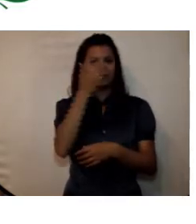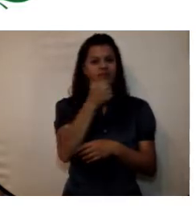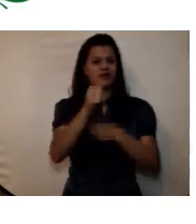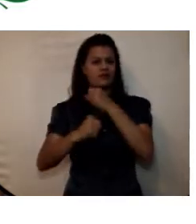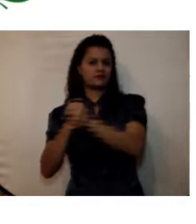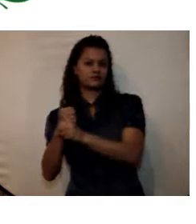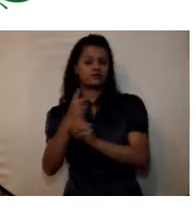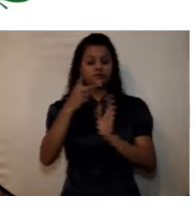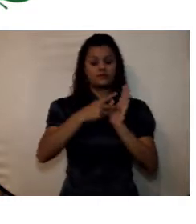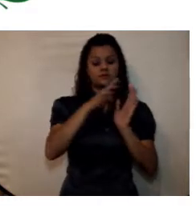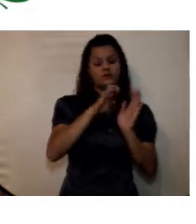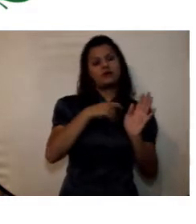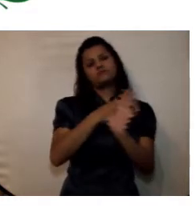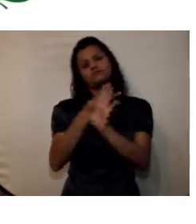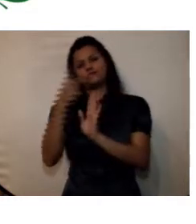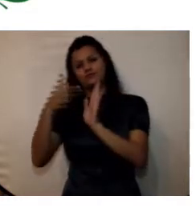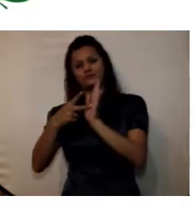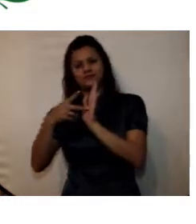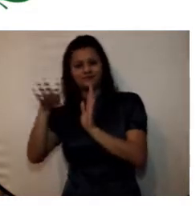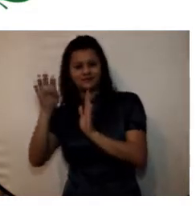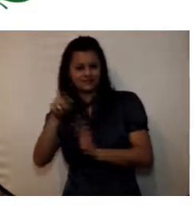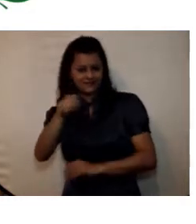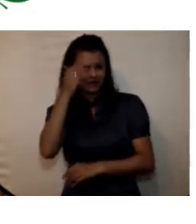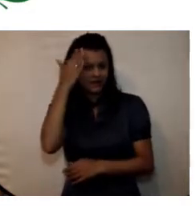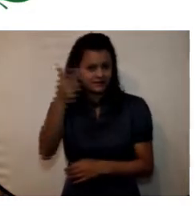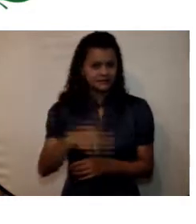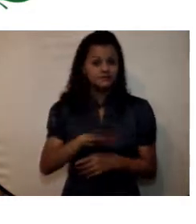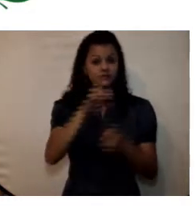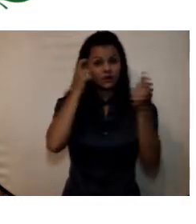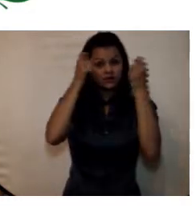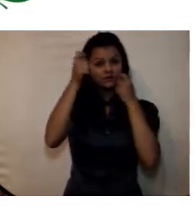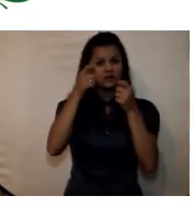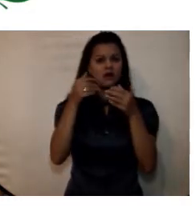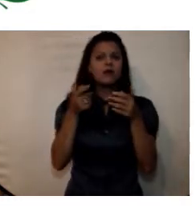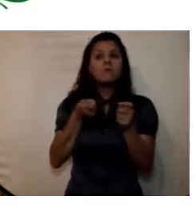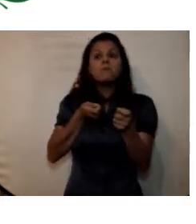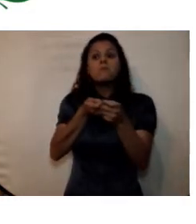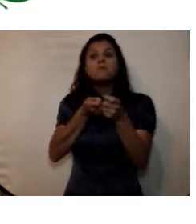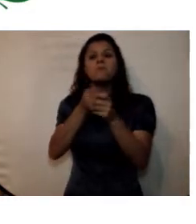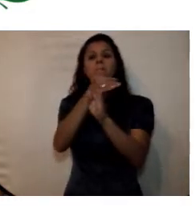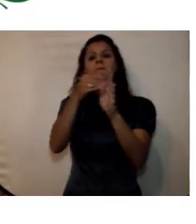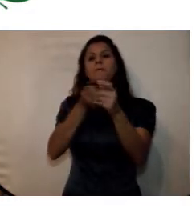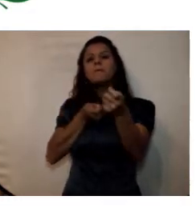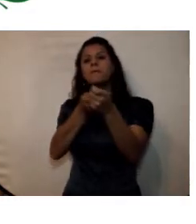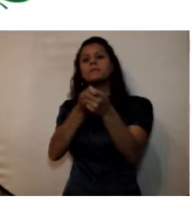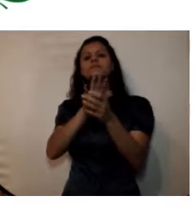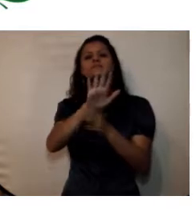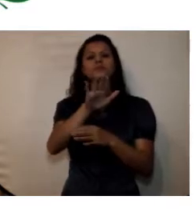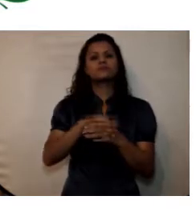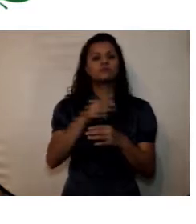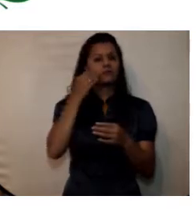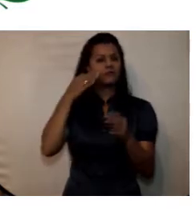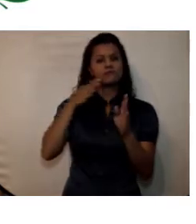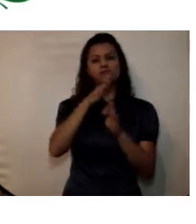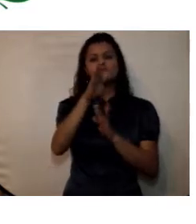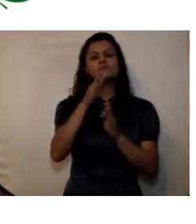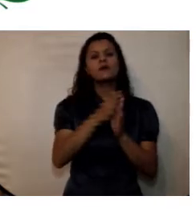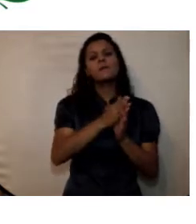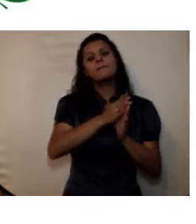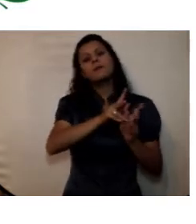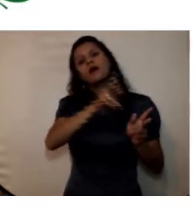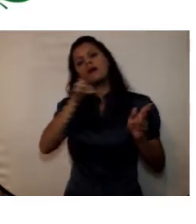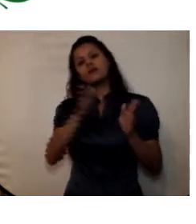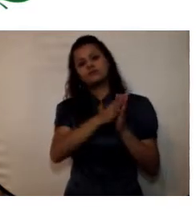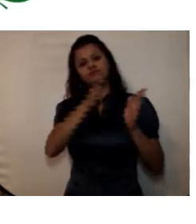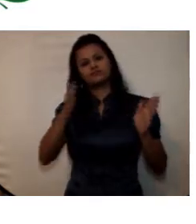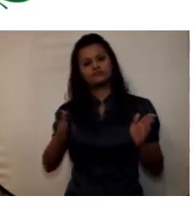al 2019 en las estrategias de mediano plazo pues está el horizonte del periodo cuatrienal que son los objetivos que